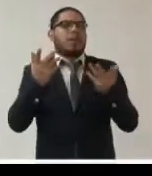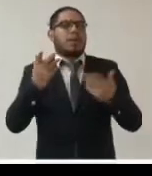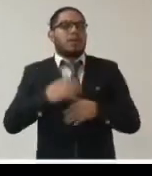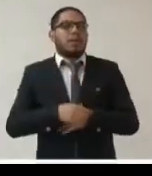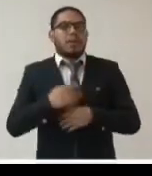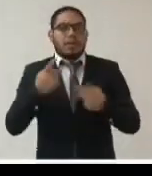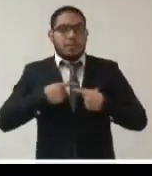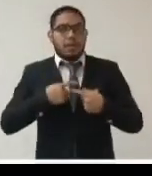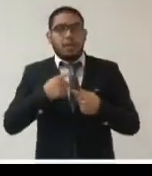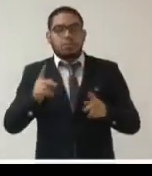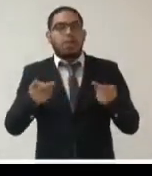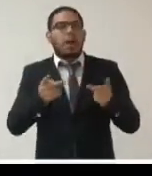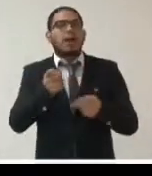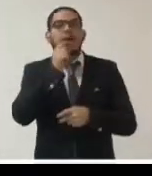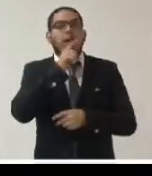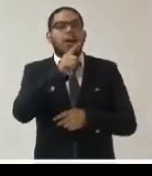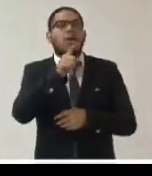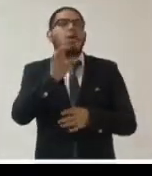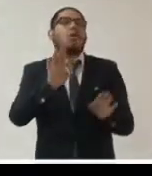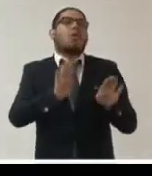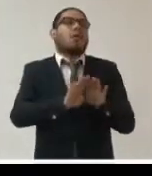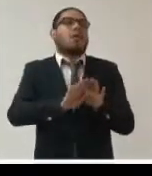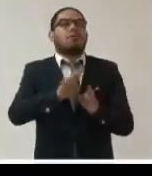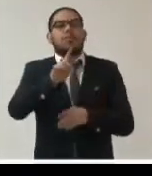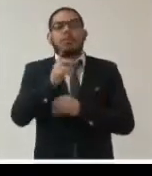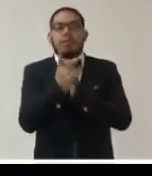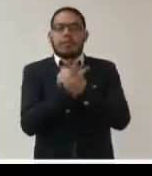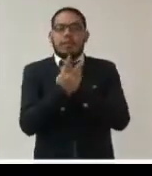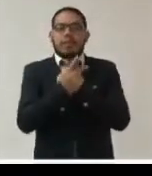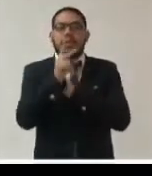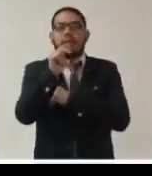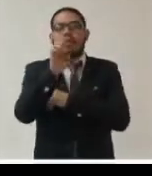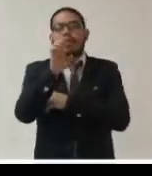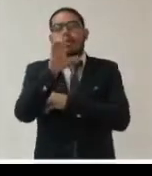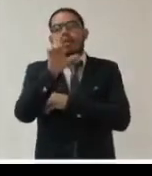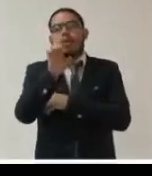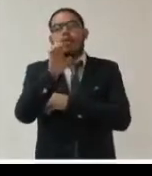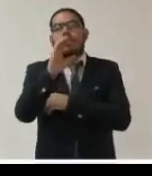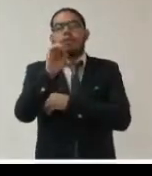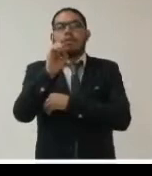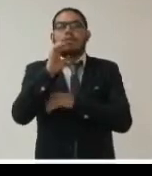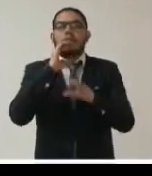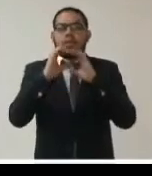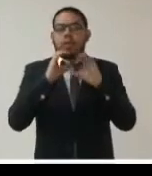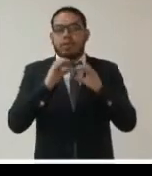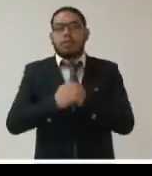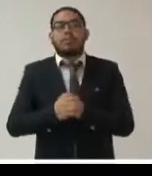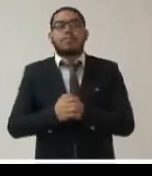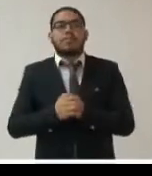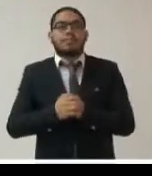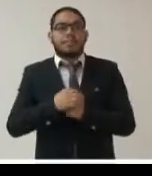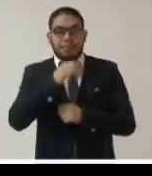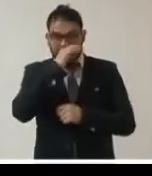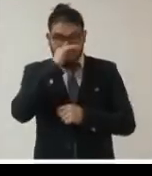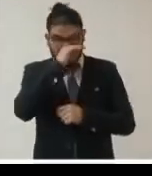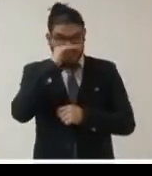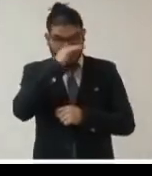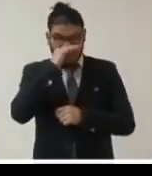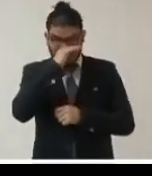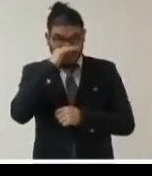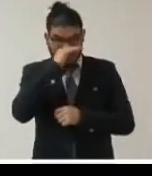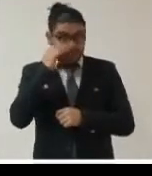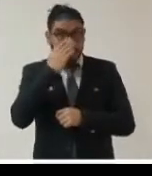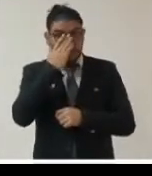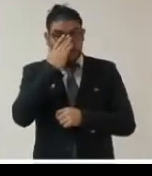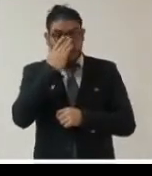que representa todas las empresas de telecomunicaciones de nuestro país y se comprometen a difundir iniciativas en relación